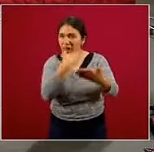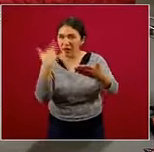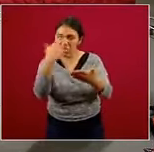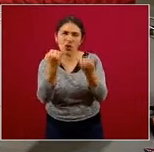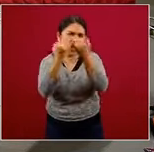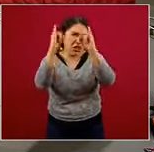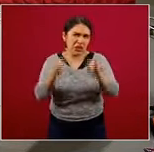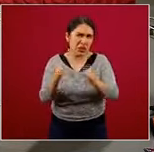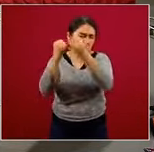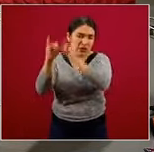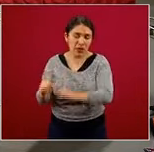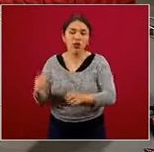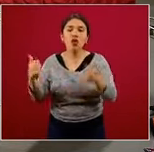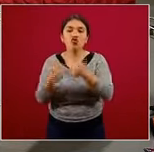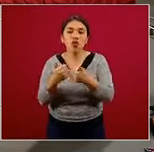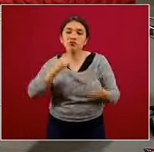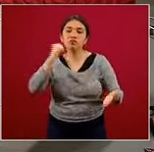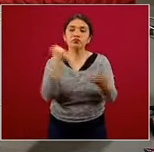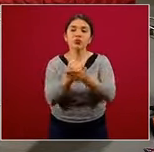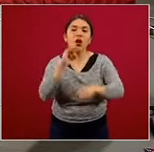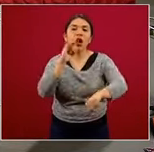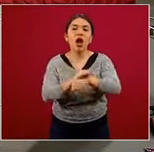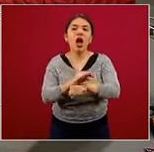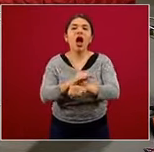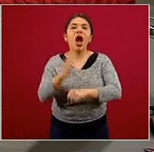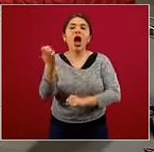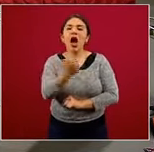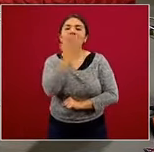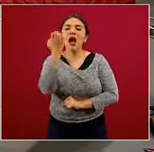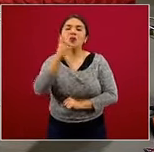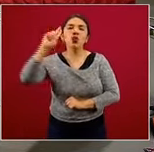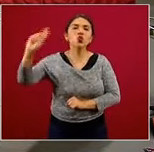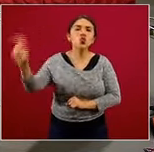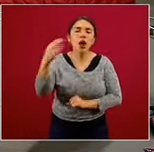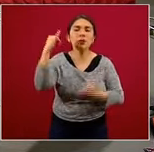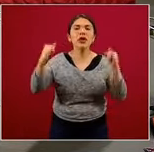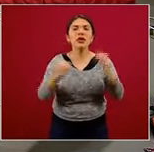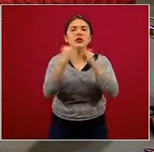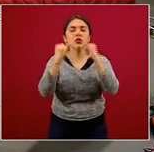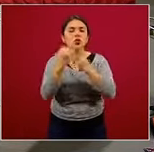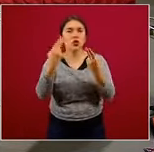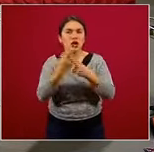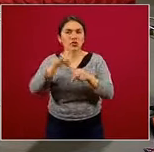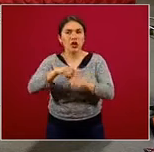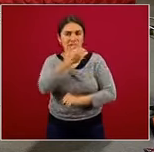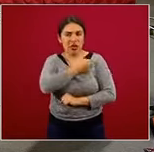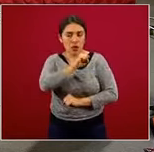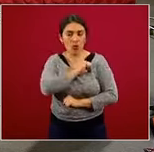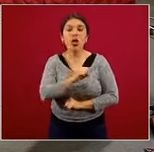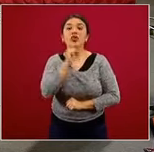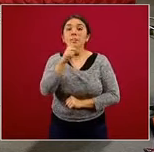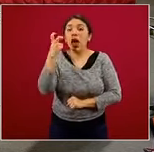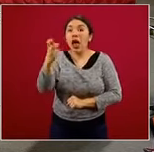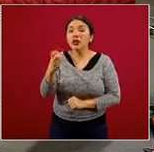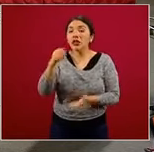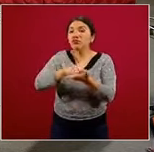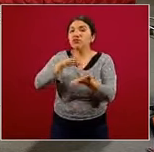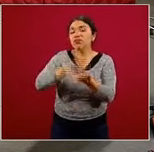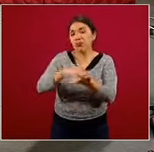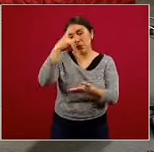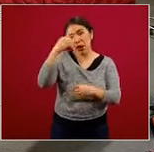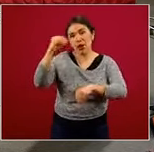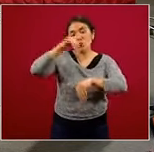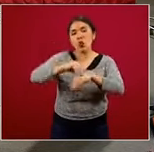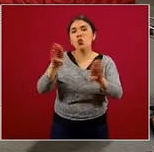independientes, con el aval de la Academia Nacional de Medicina, la UNAM y el Instituto Nacional de Salud Pública. Y esta fue la base de